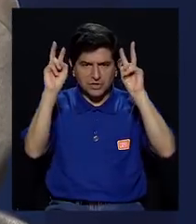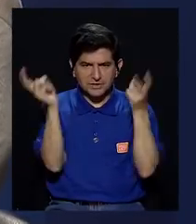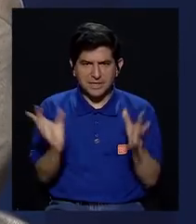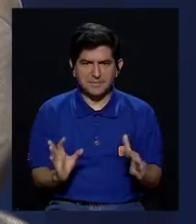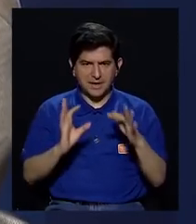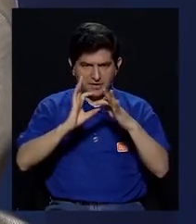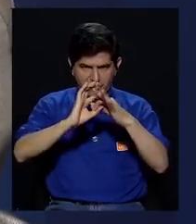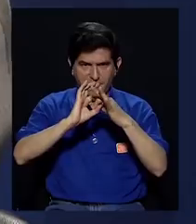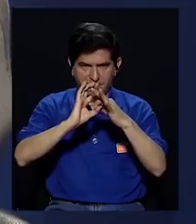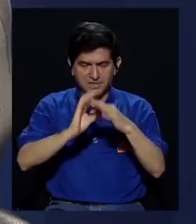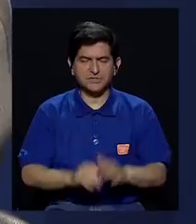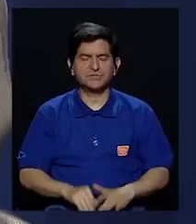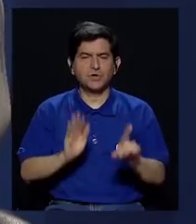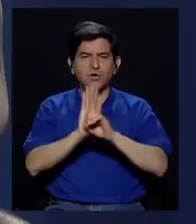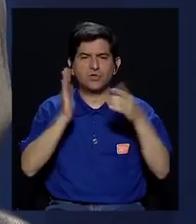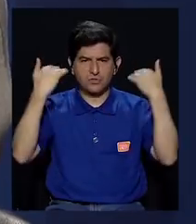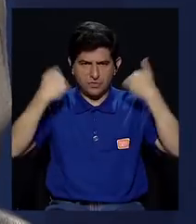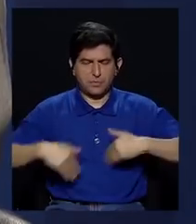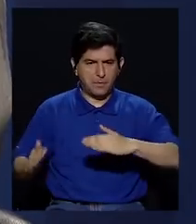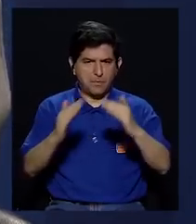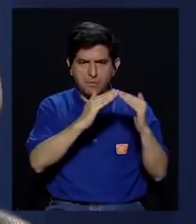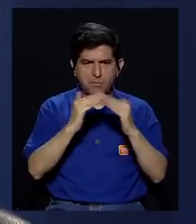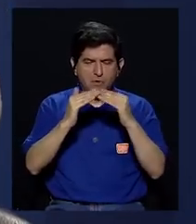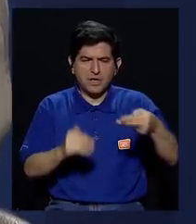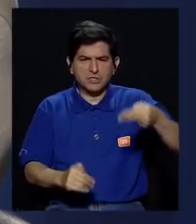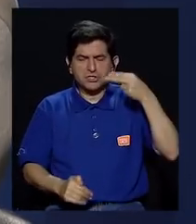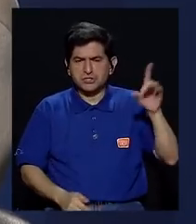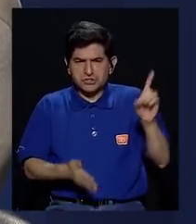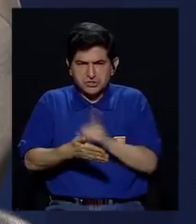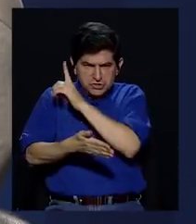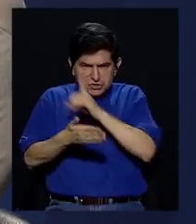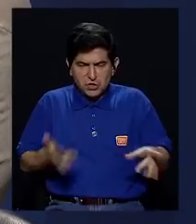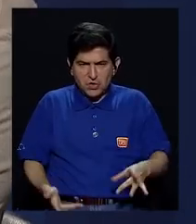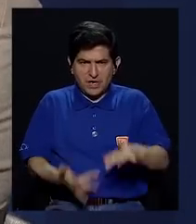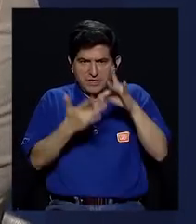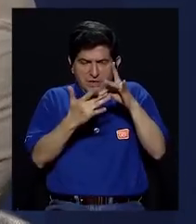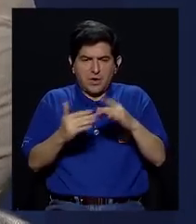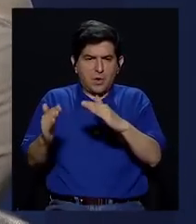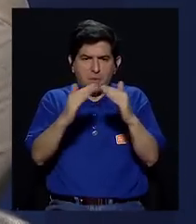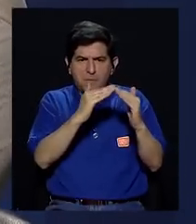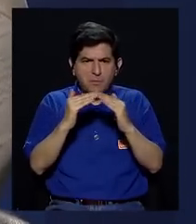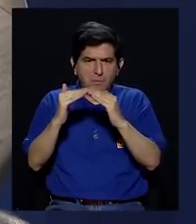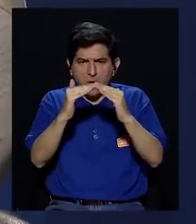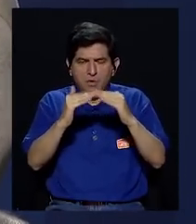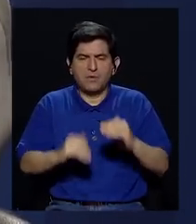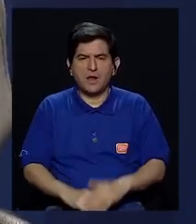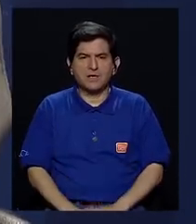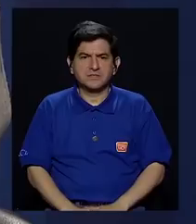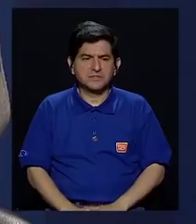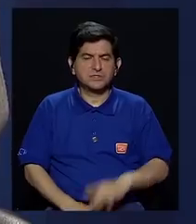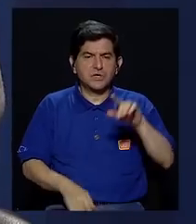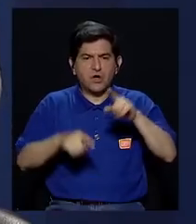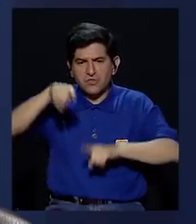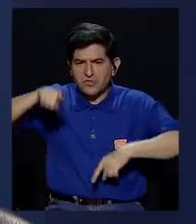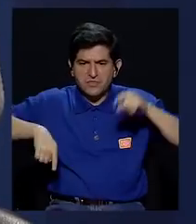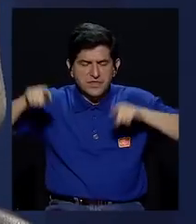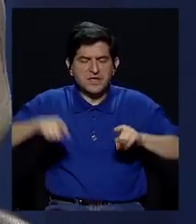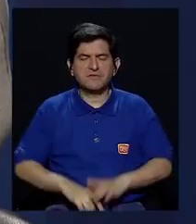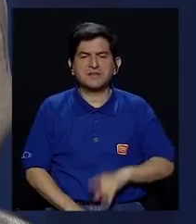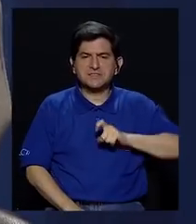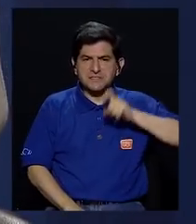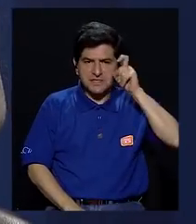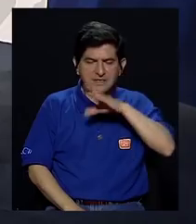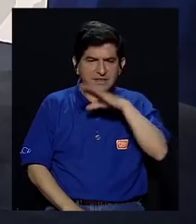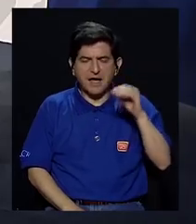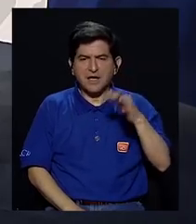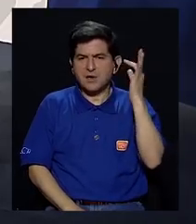temas que tienen que ver con derechos humanos de poblaciones históricamente discriminadas, sobre todo de las poblaciones de la diversidad sexual y